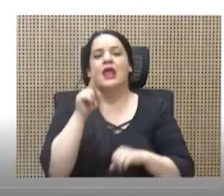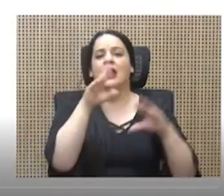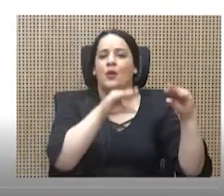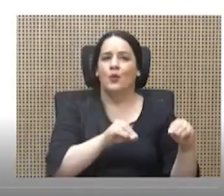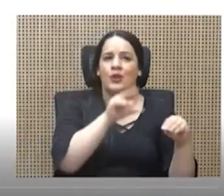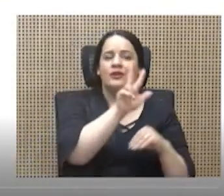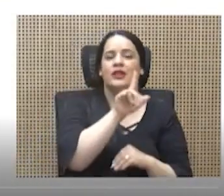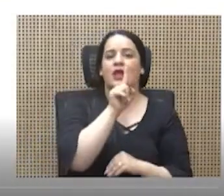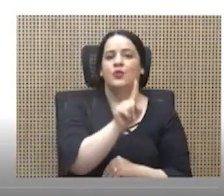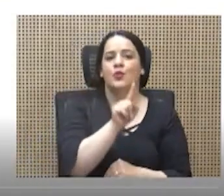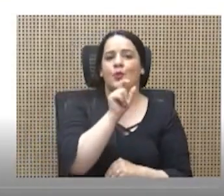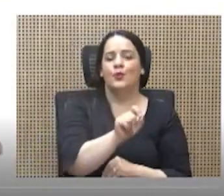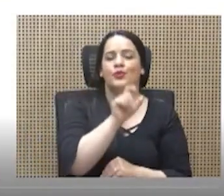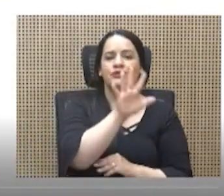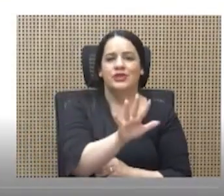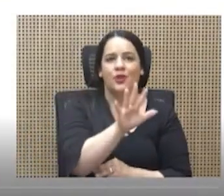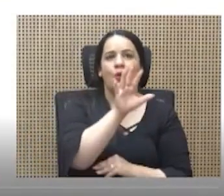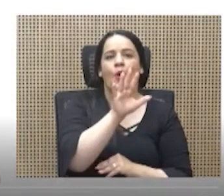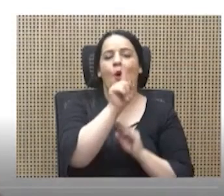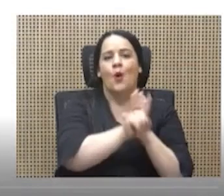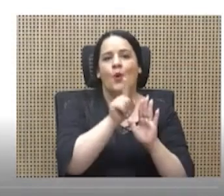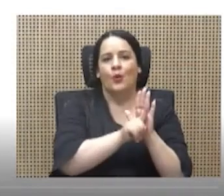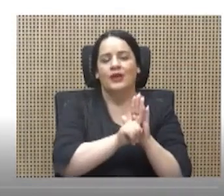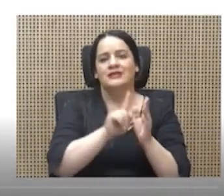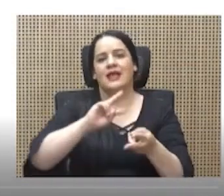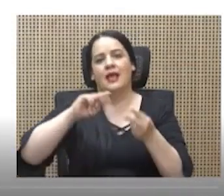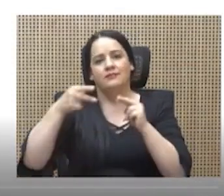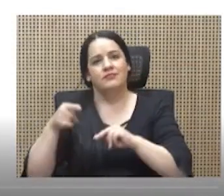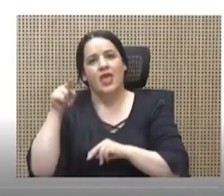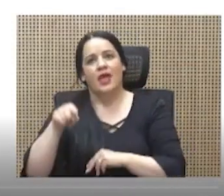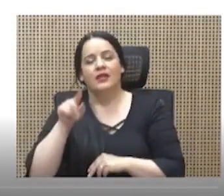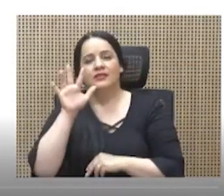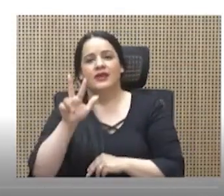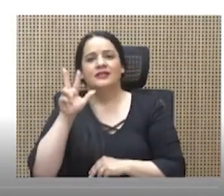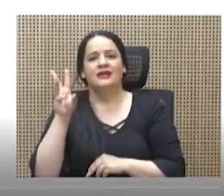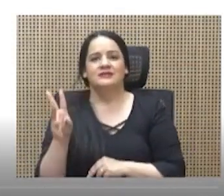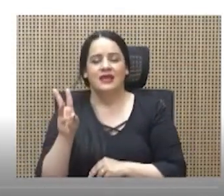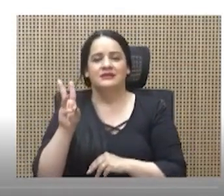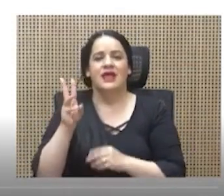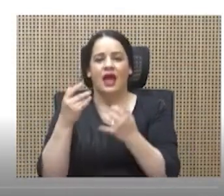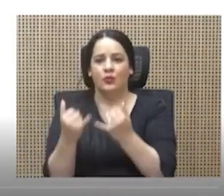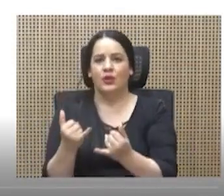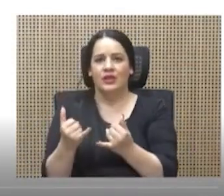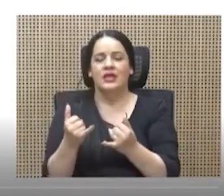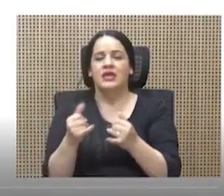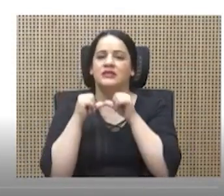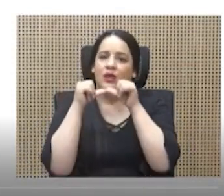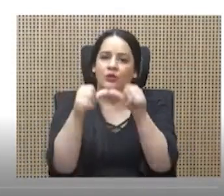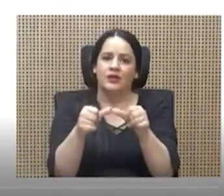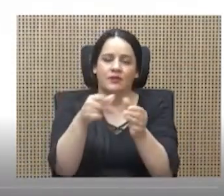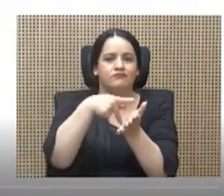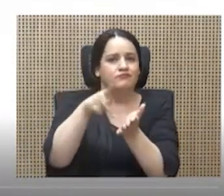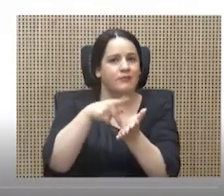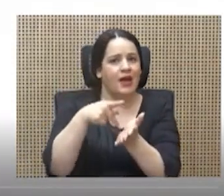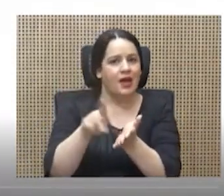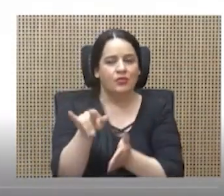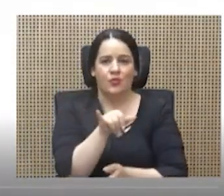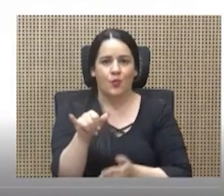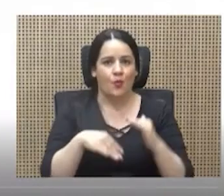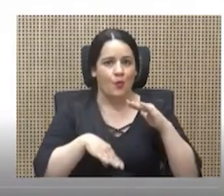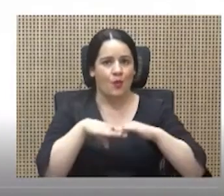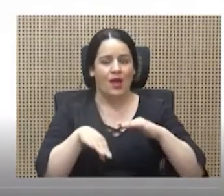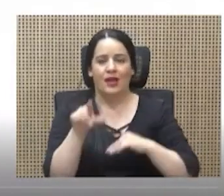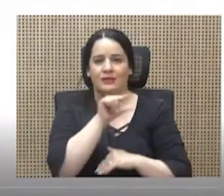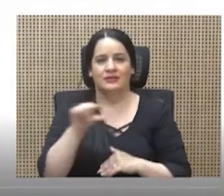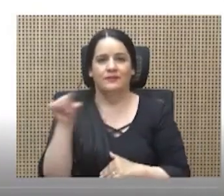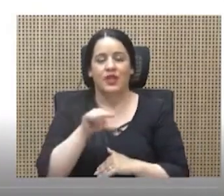.5 horas versus las 36 actuales. En ambos casos, se continuará pagando el toque semanal. ¿Qué no va a generar